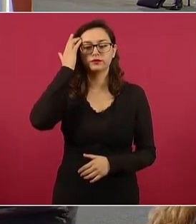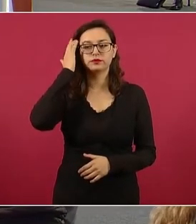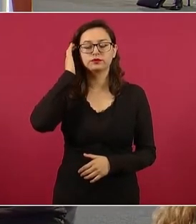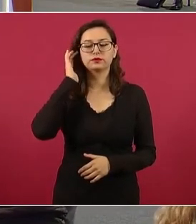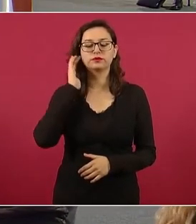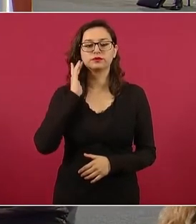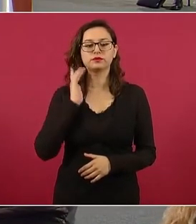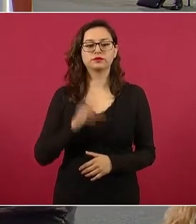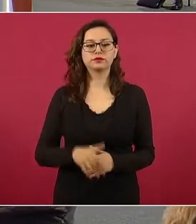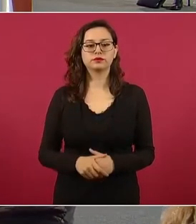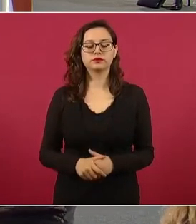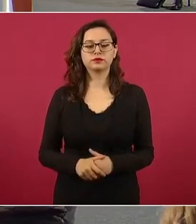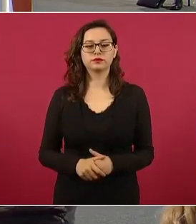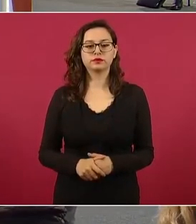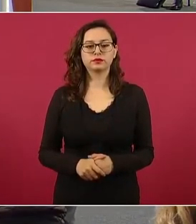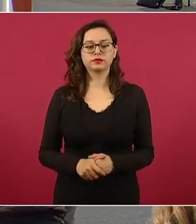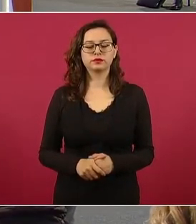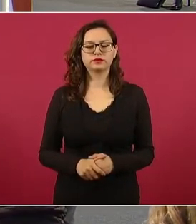Aquí se ve.